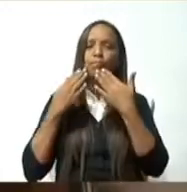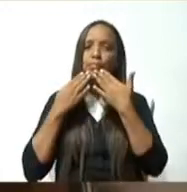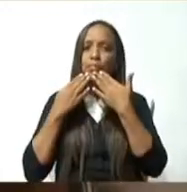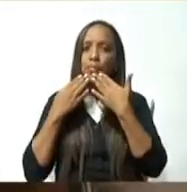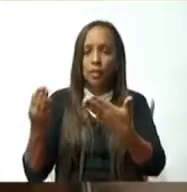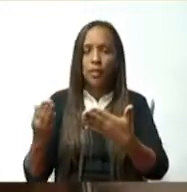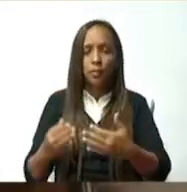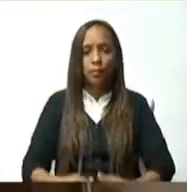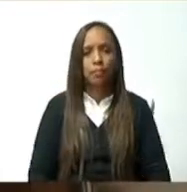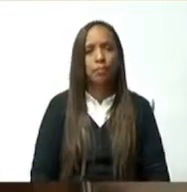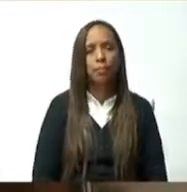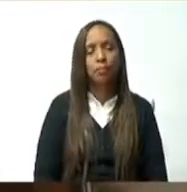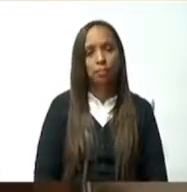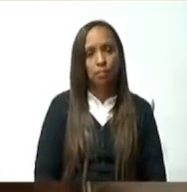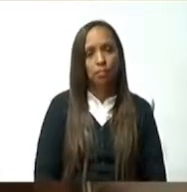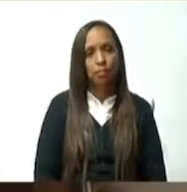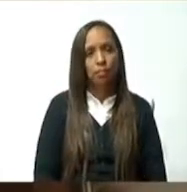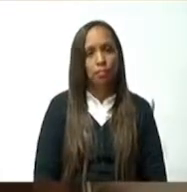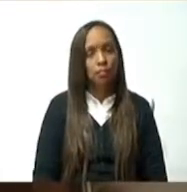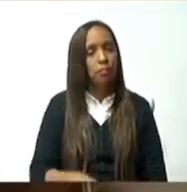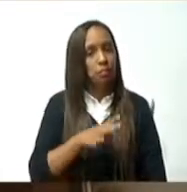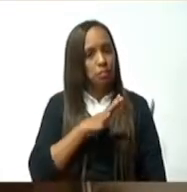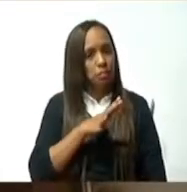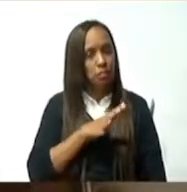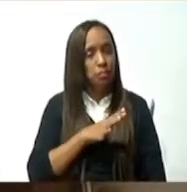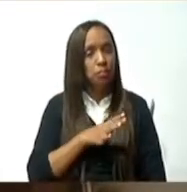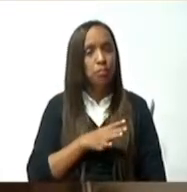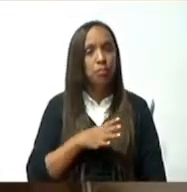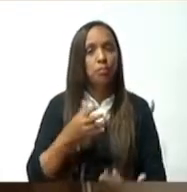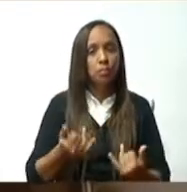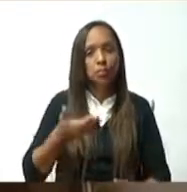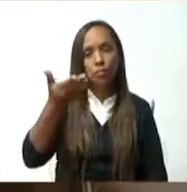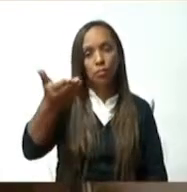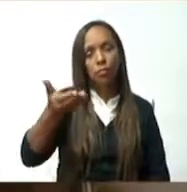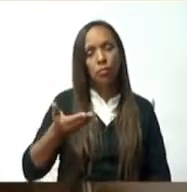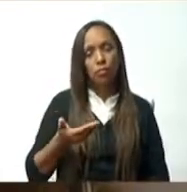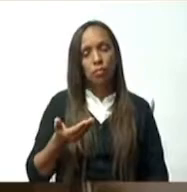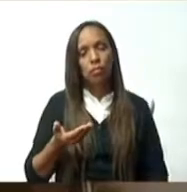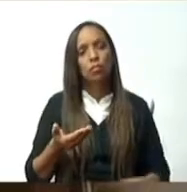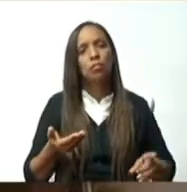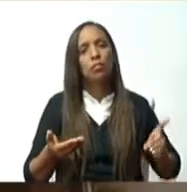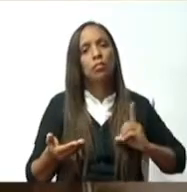El profesor Radamés Camacho, expresidente de la Cámara de Diputados.